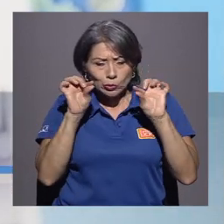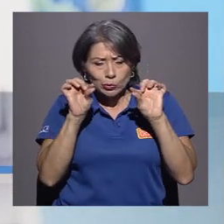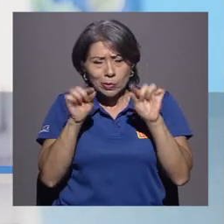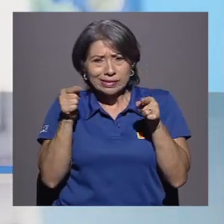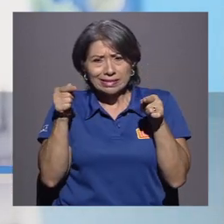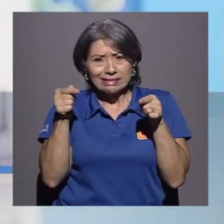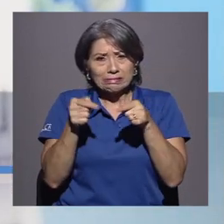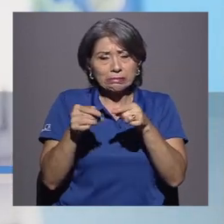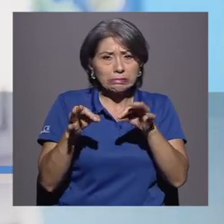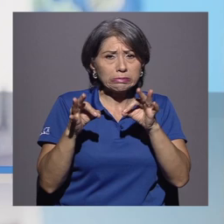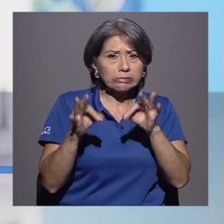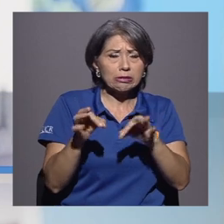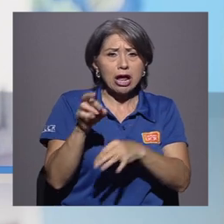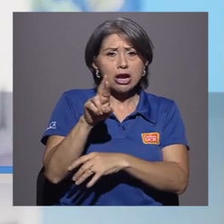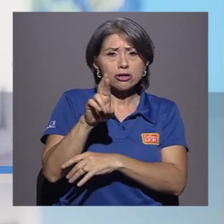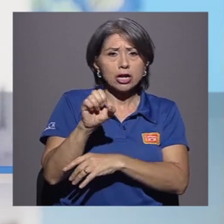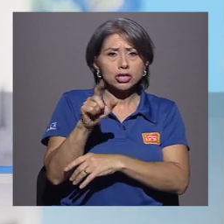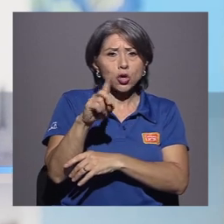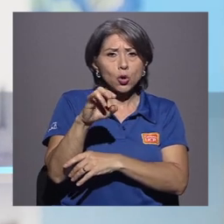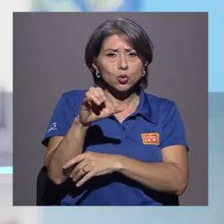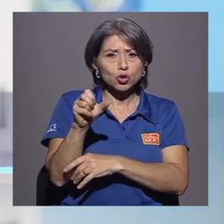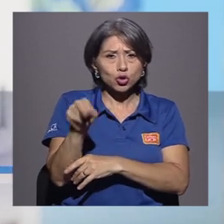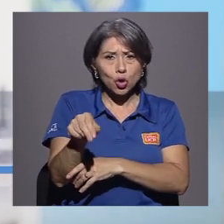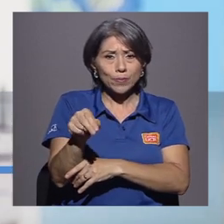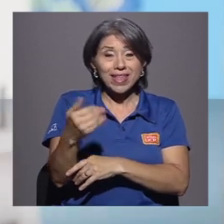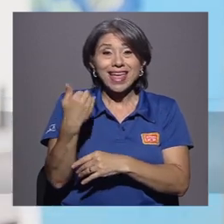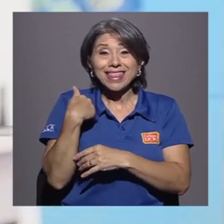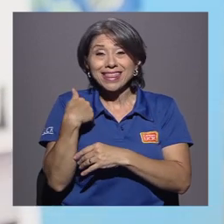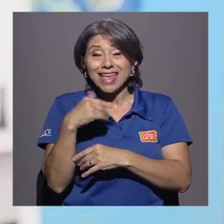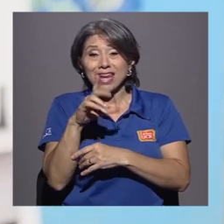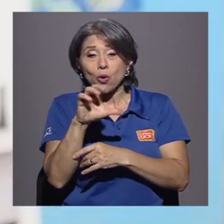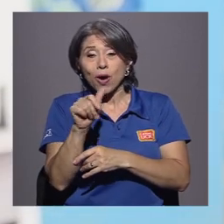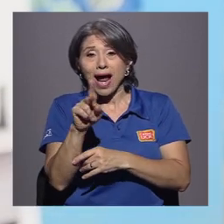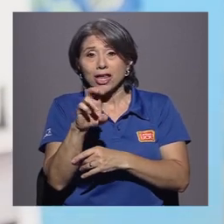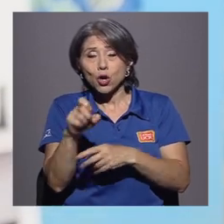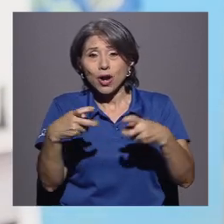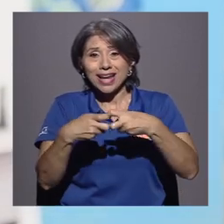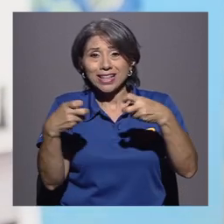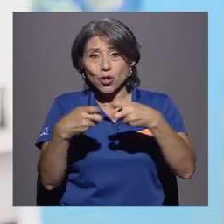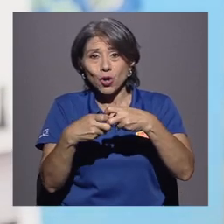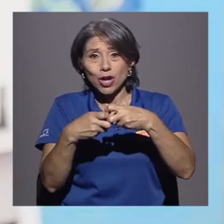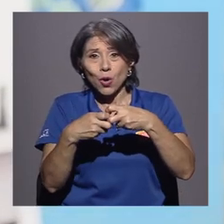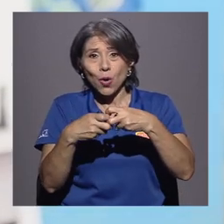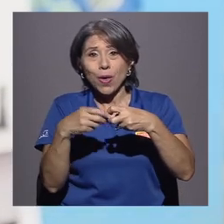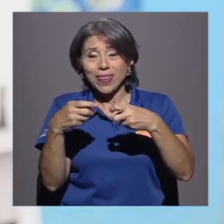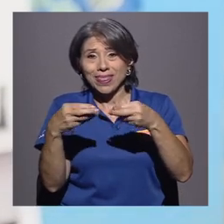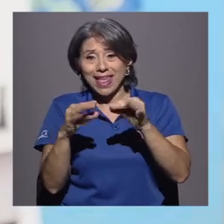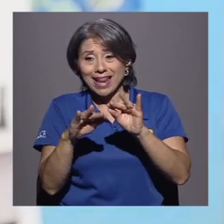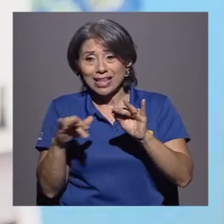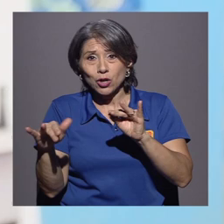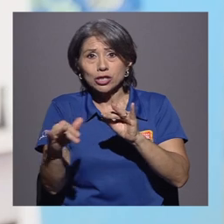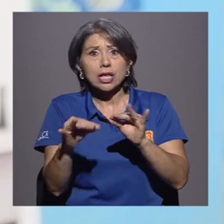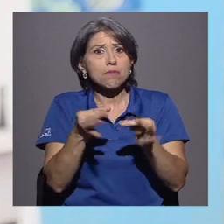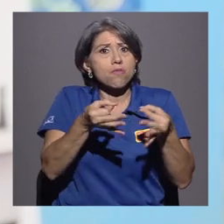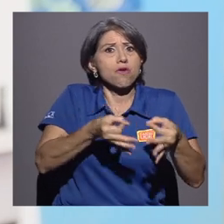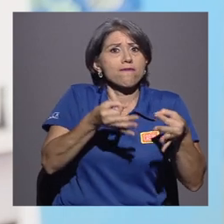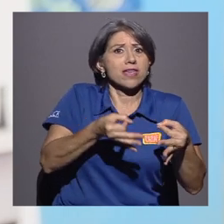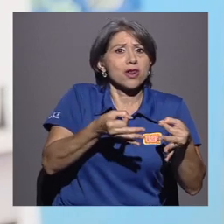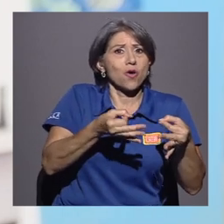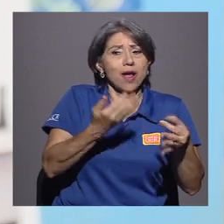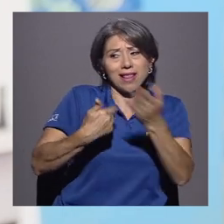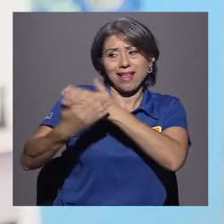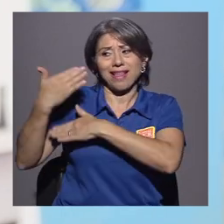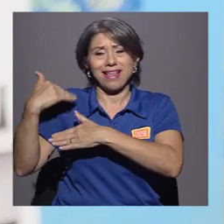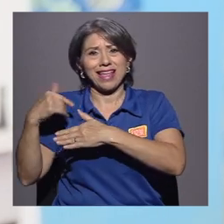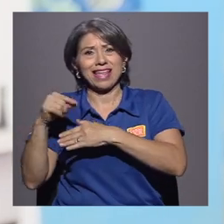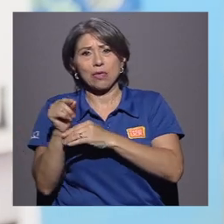Maneja un cañón electrónico donde el haz de electrones es muy fino comparado a la generación pasada que el haz de electrones es muy